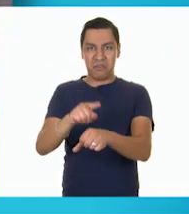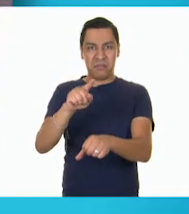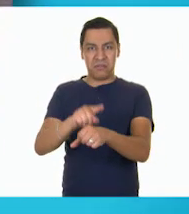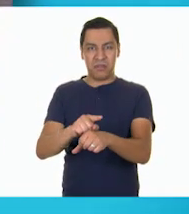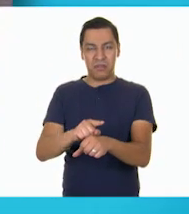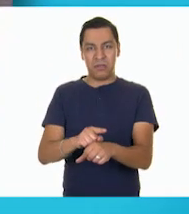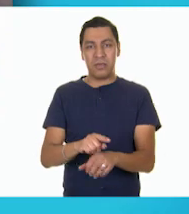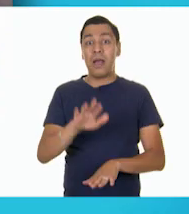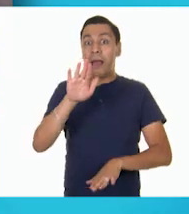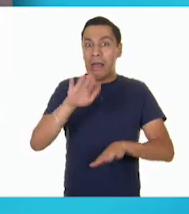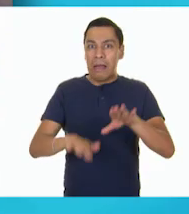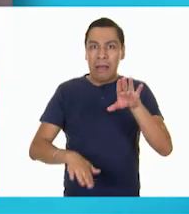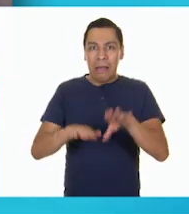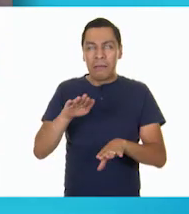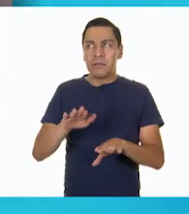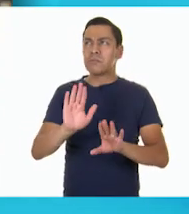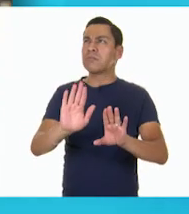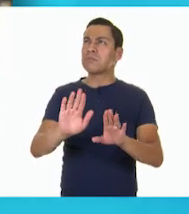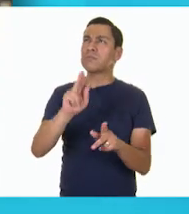¡Vamos a